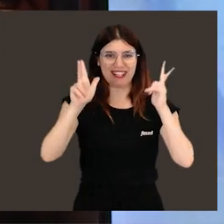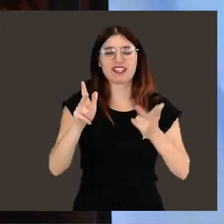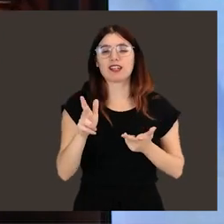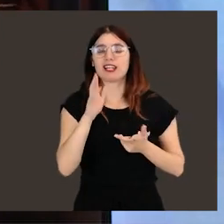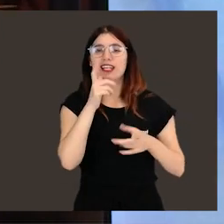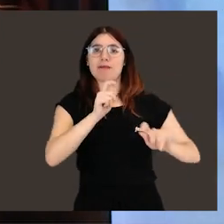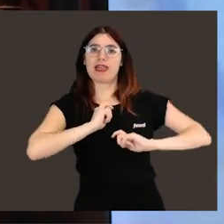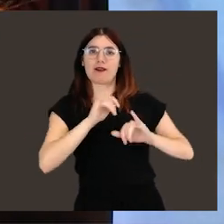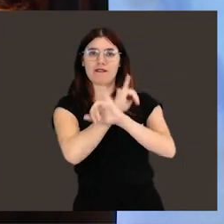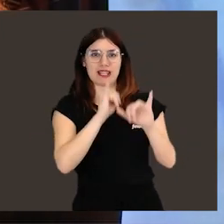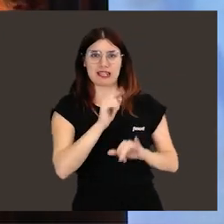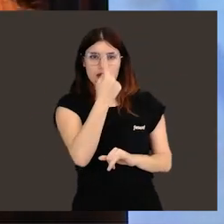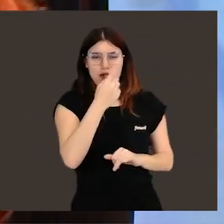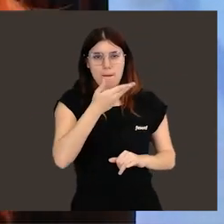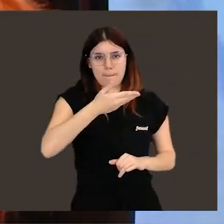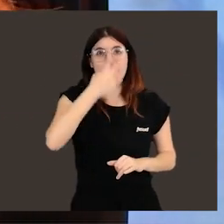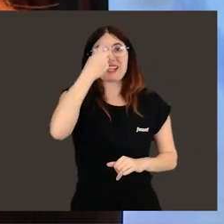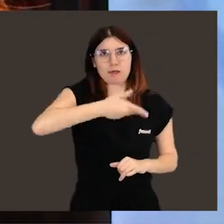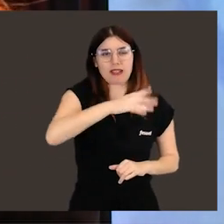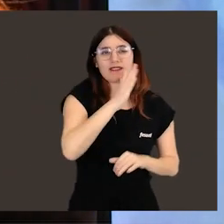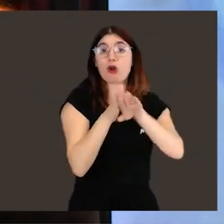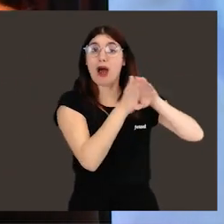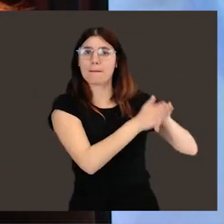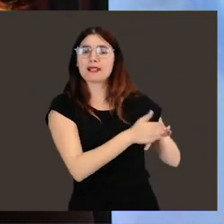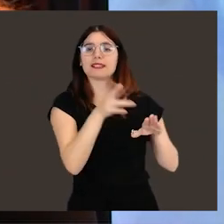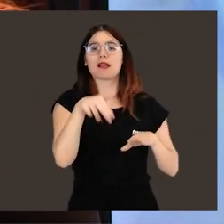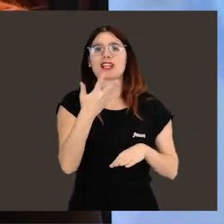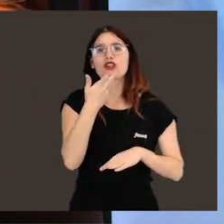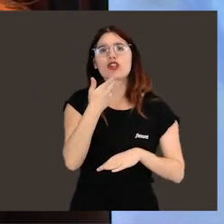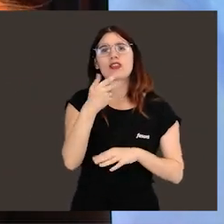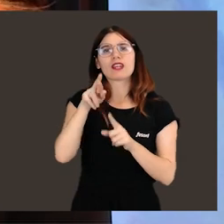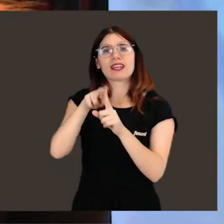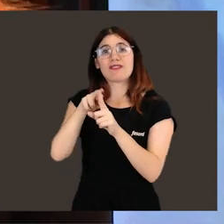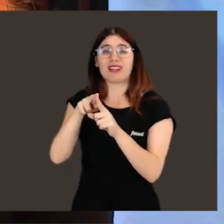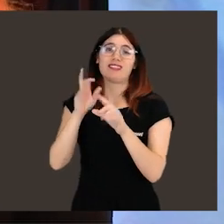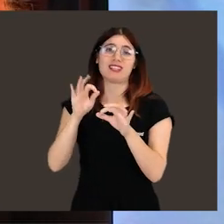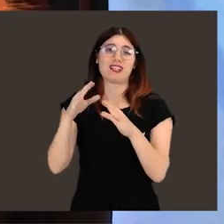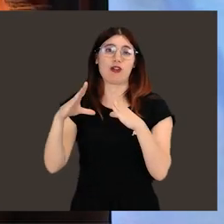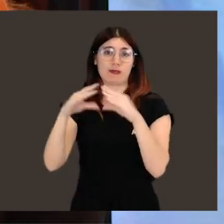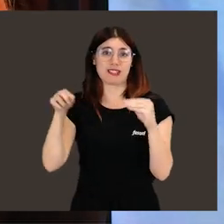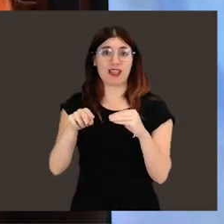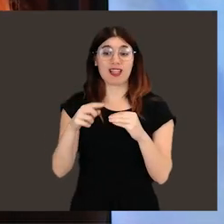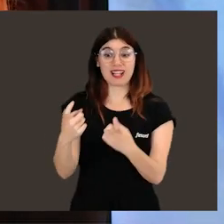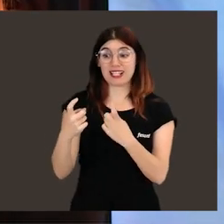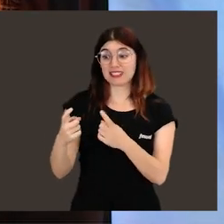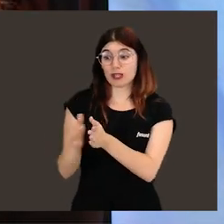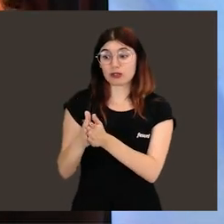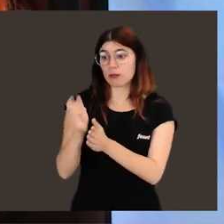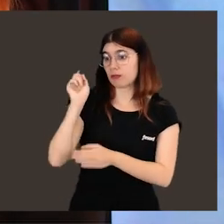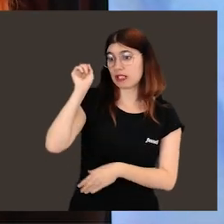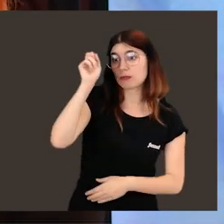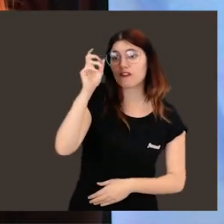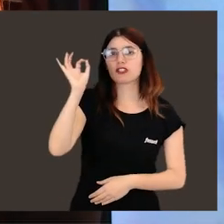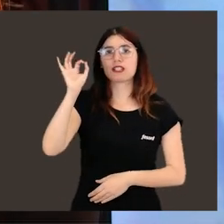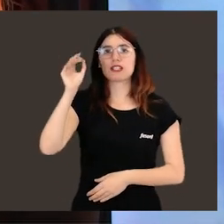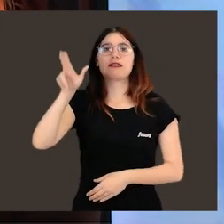libre y por haberme impulsado a ser feliz. Punto número uno. Aparte de ellos, conocí grandes referentes en la carrera y eran